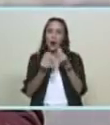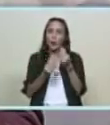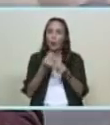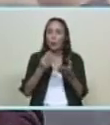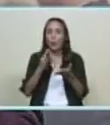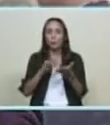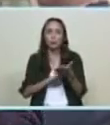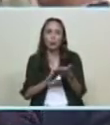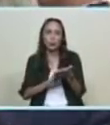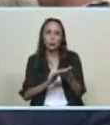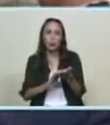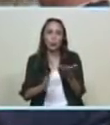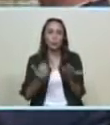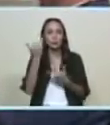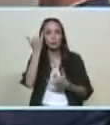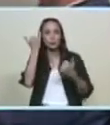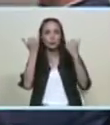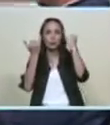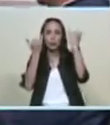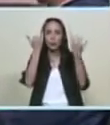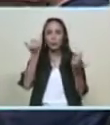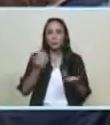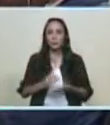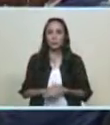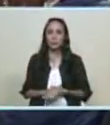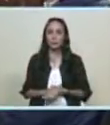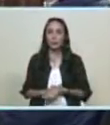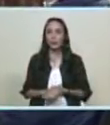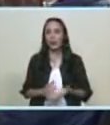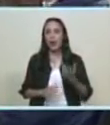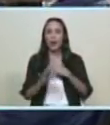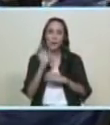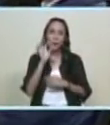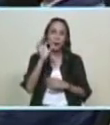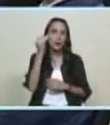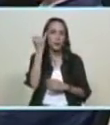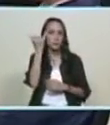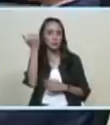siempre le vienen ideas sobre nuestra patria